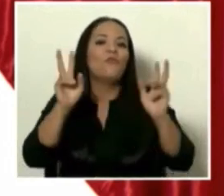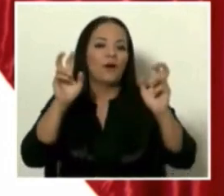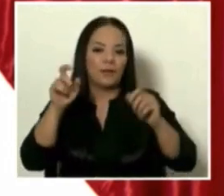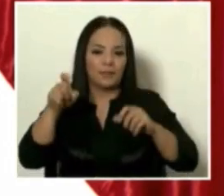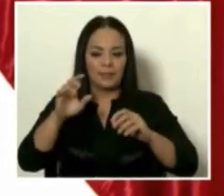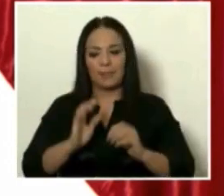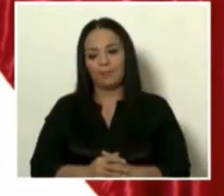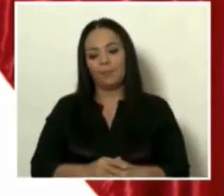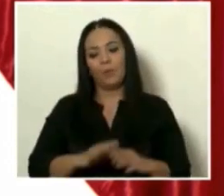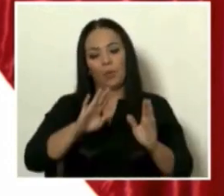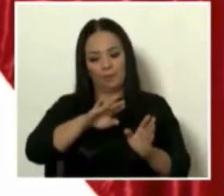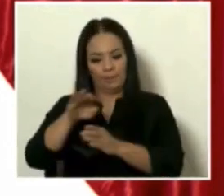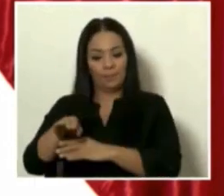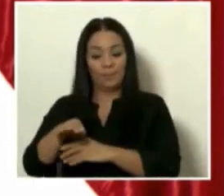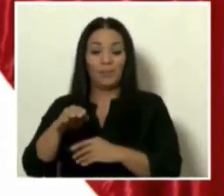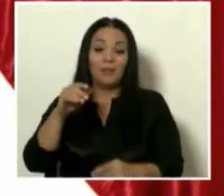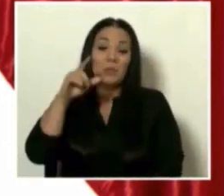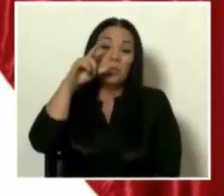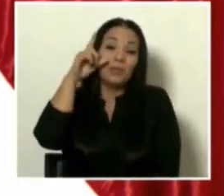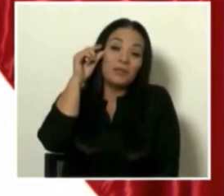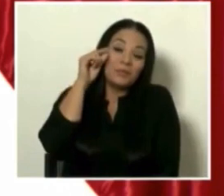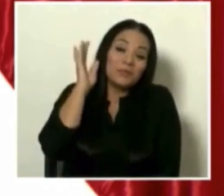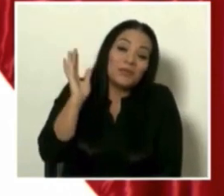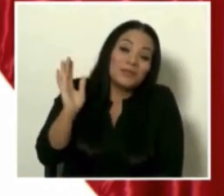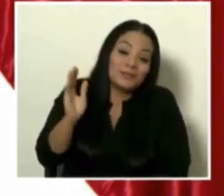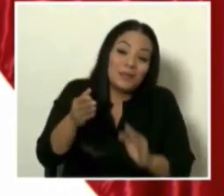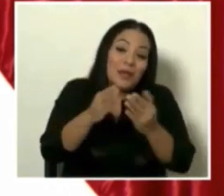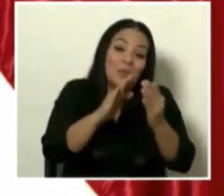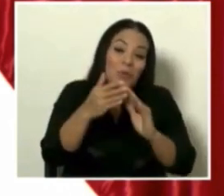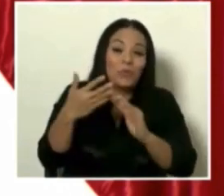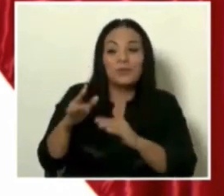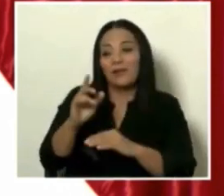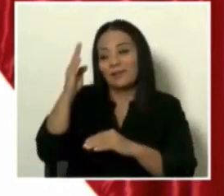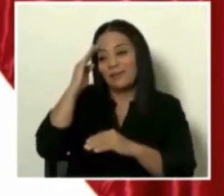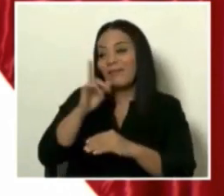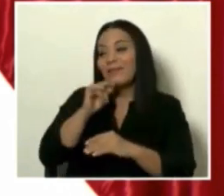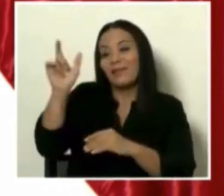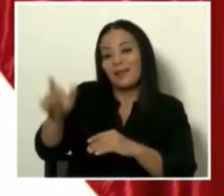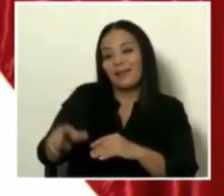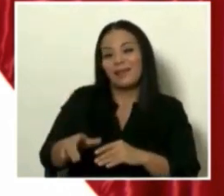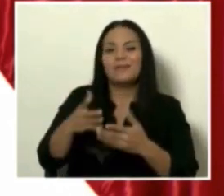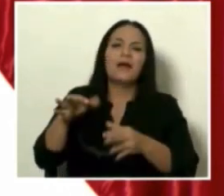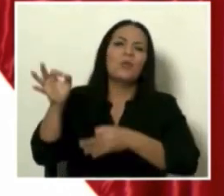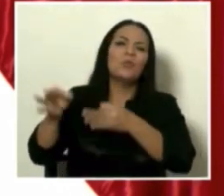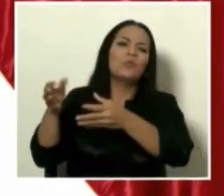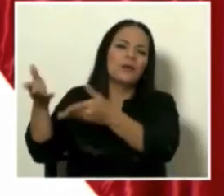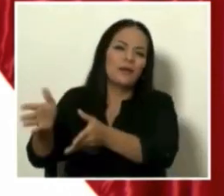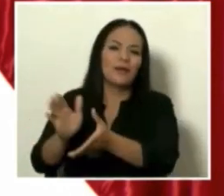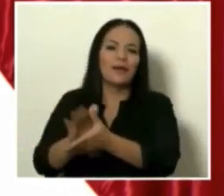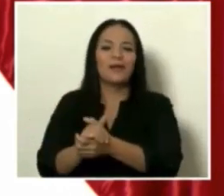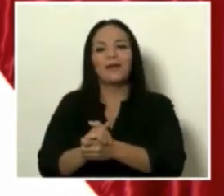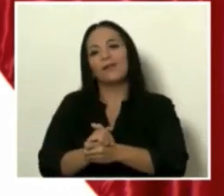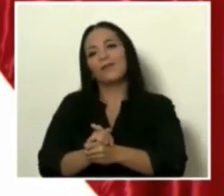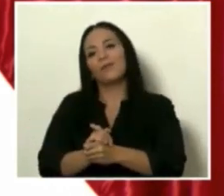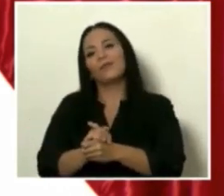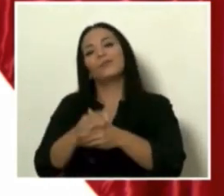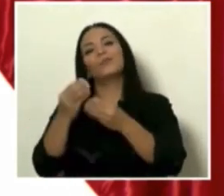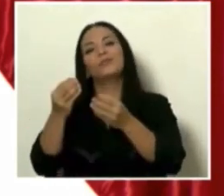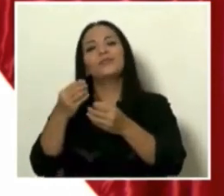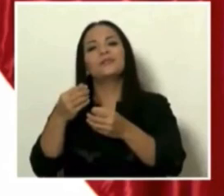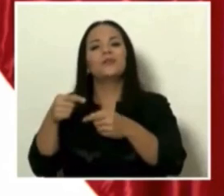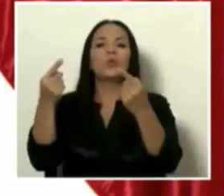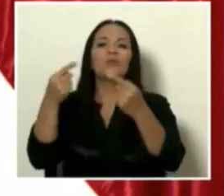Solís, ya el pueblo de Costa Rica lo conoce y lo ha juzgado. Y la cantidad de contradicciones,